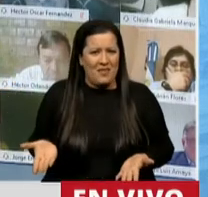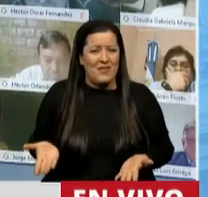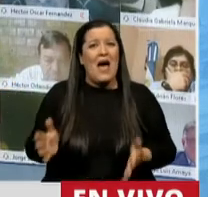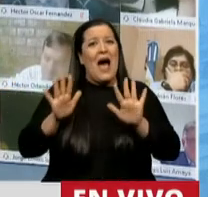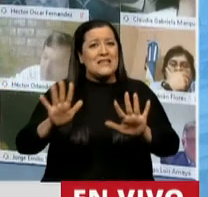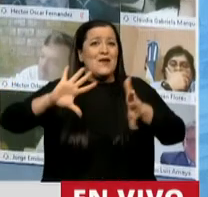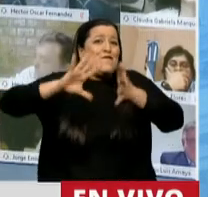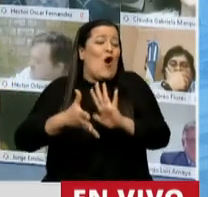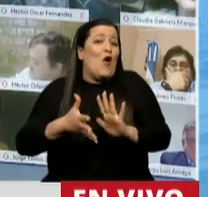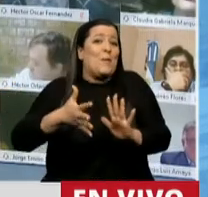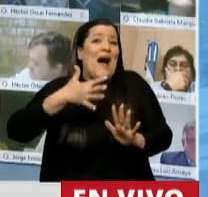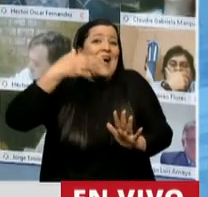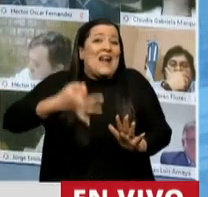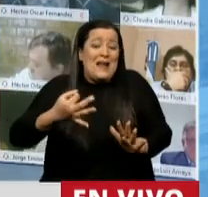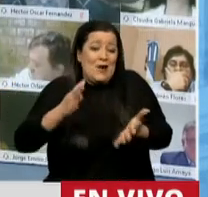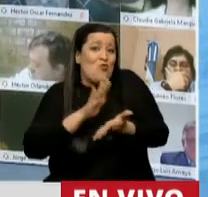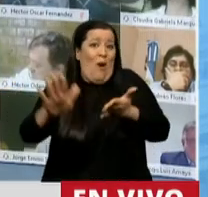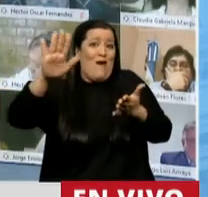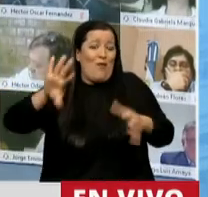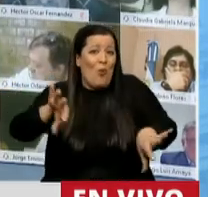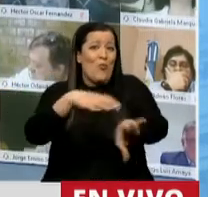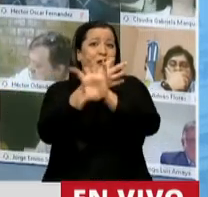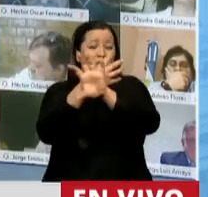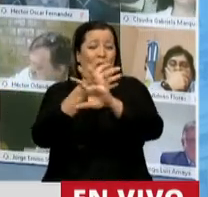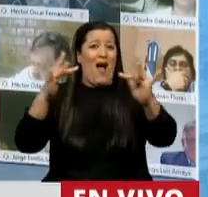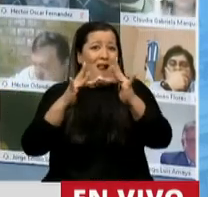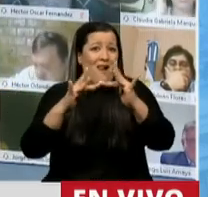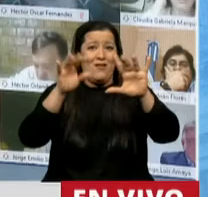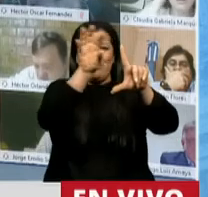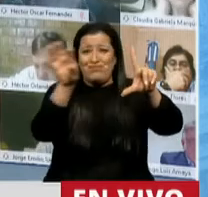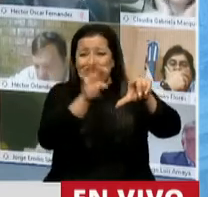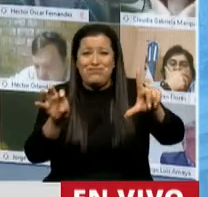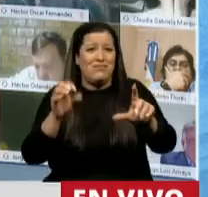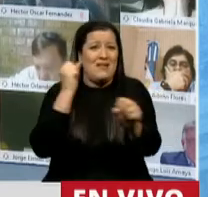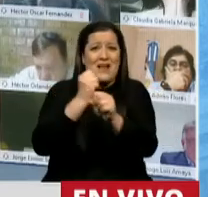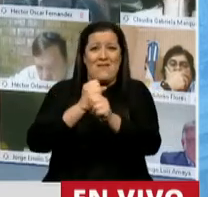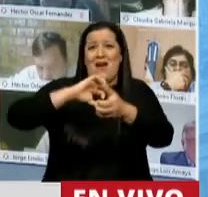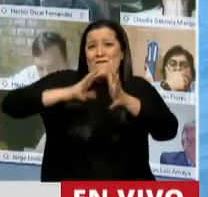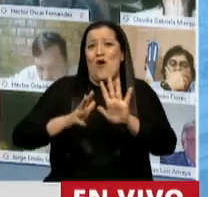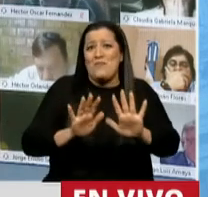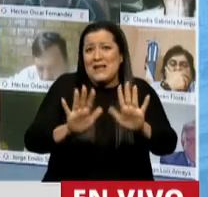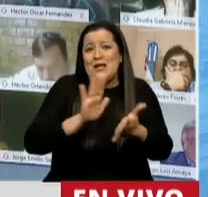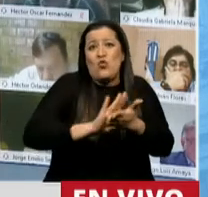nueva realidad que tenemos de trabajar por las redes.